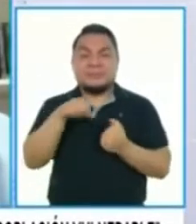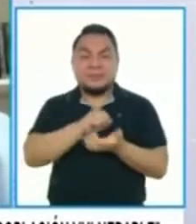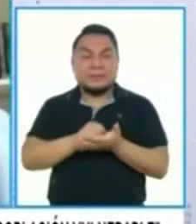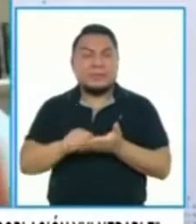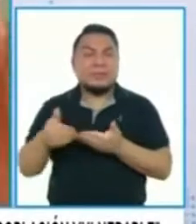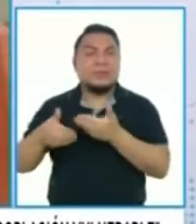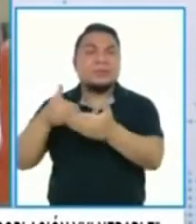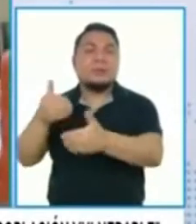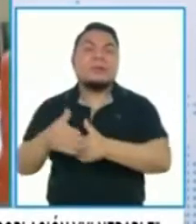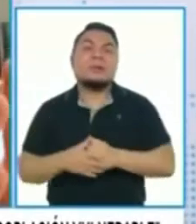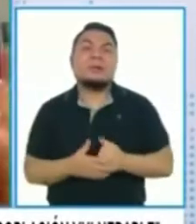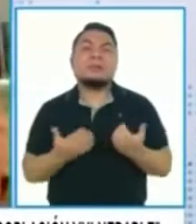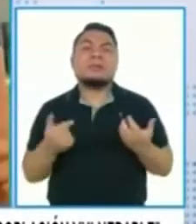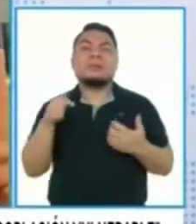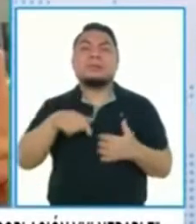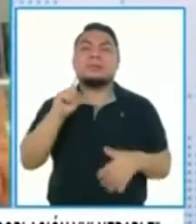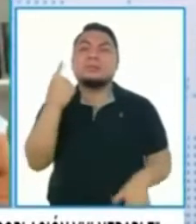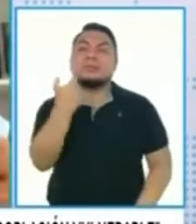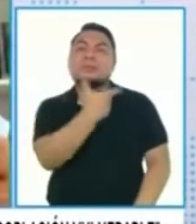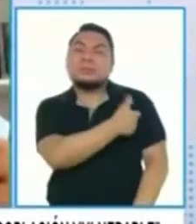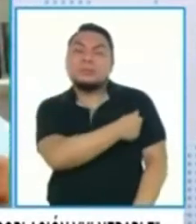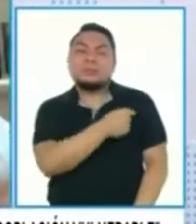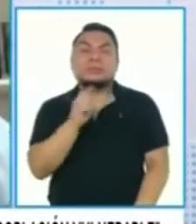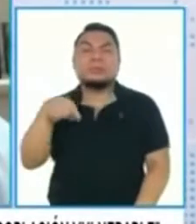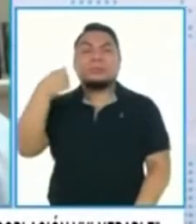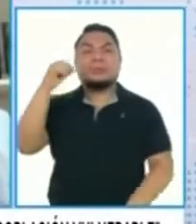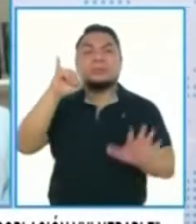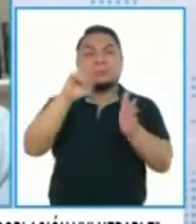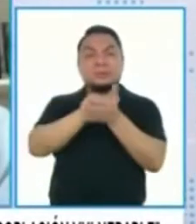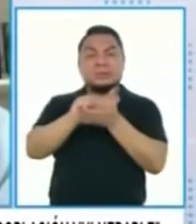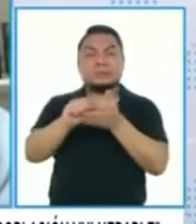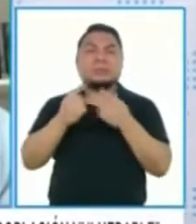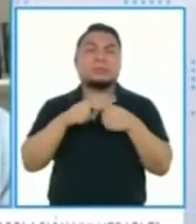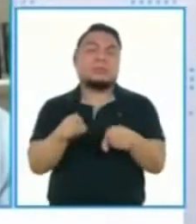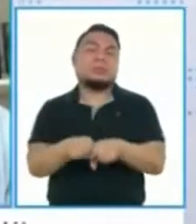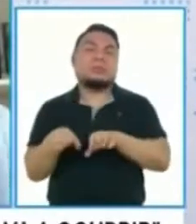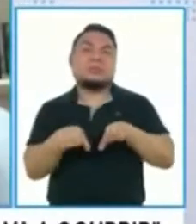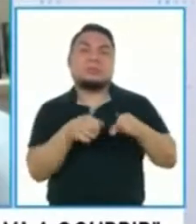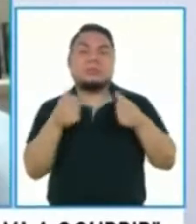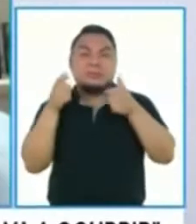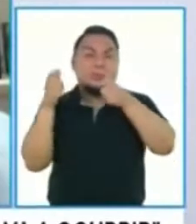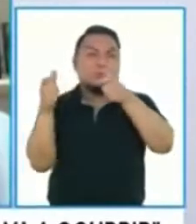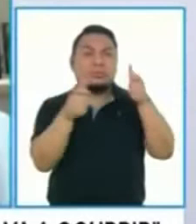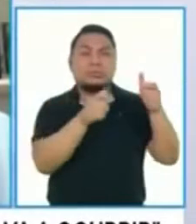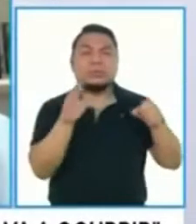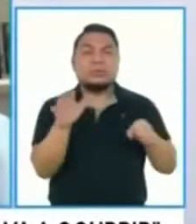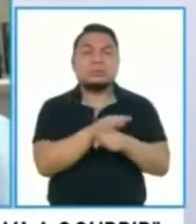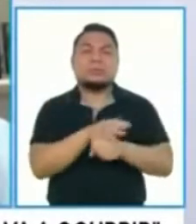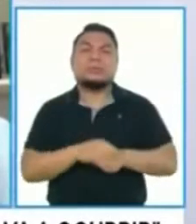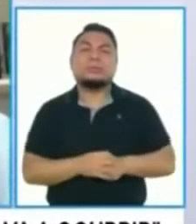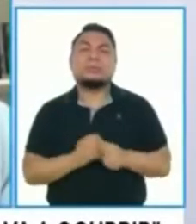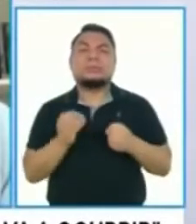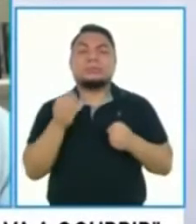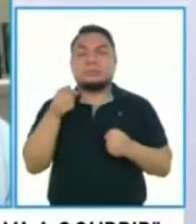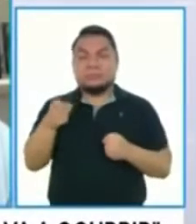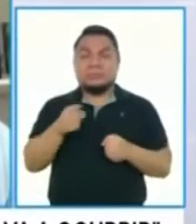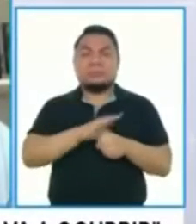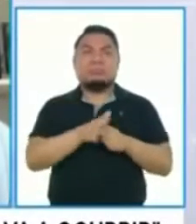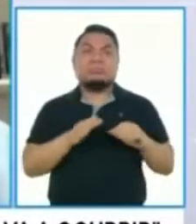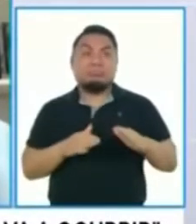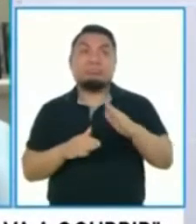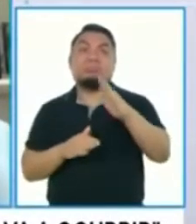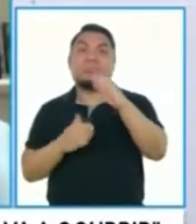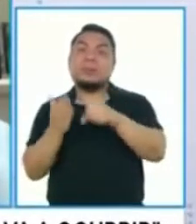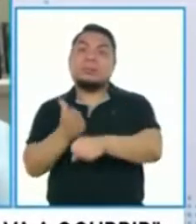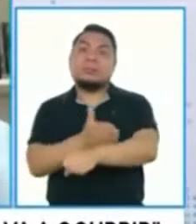que siguen. Que no solamente es vacuna por los próximos seis meses, sino hay que tomar acciones también de control general, porque los casos siguen aumentando.